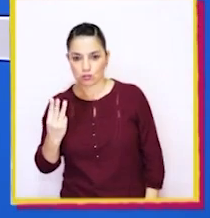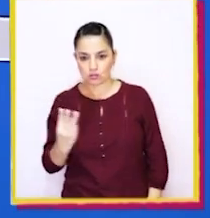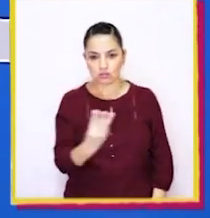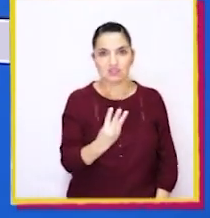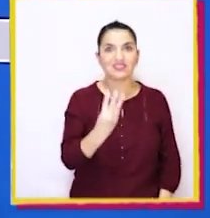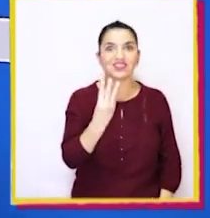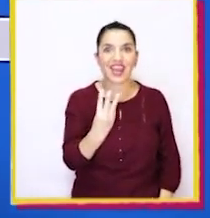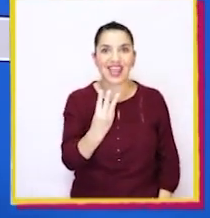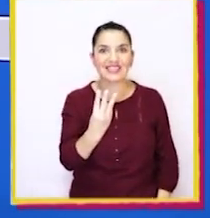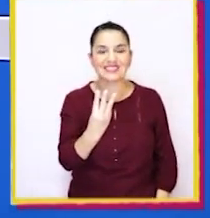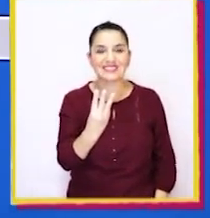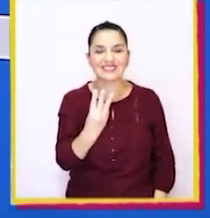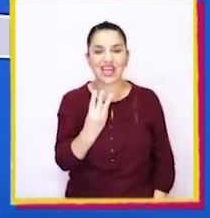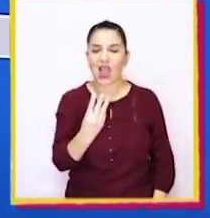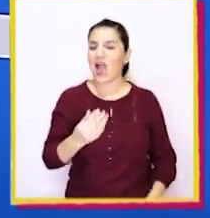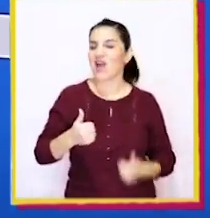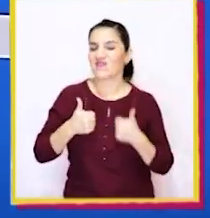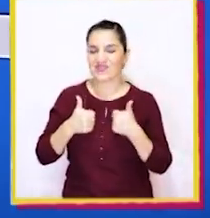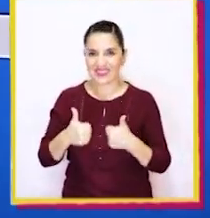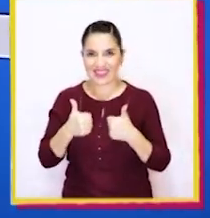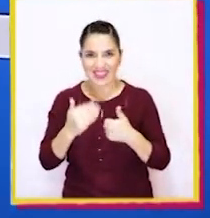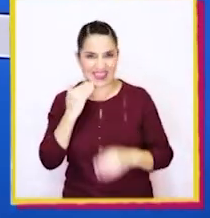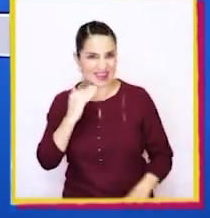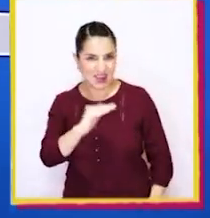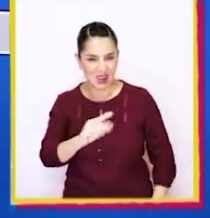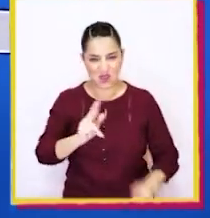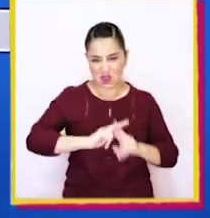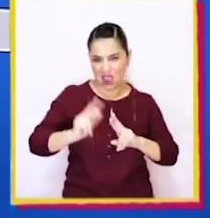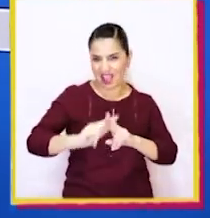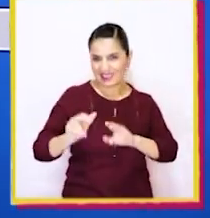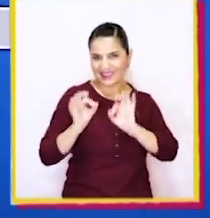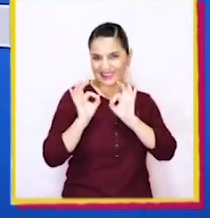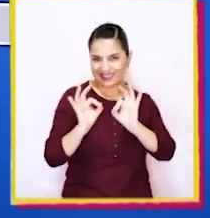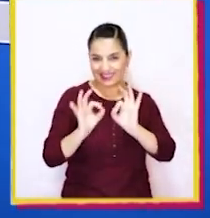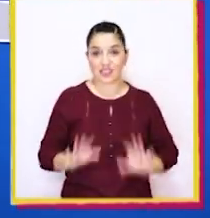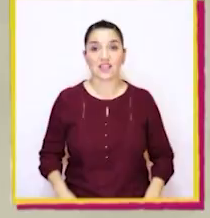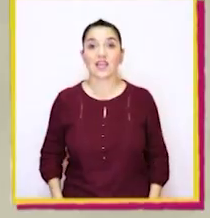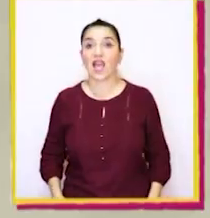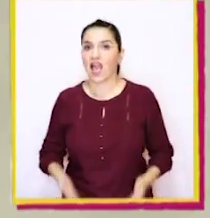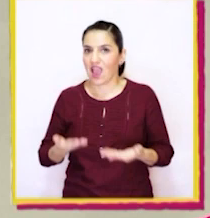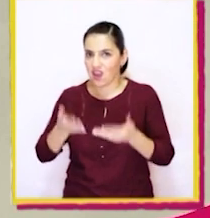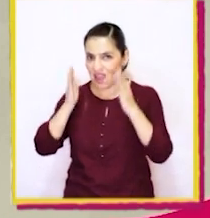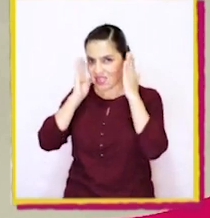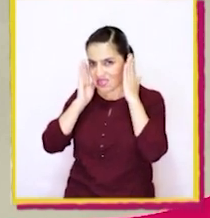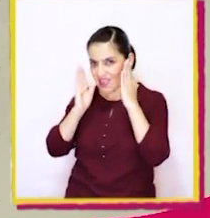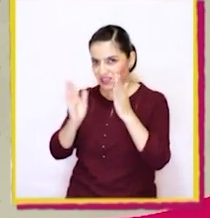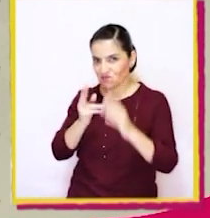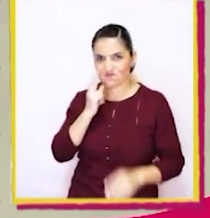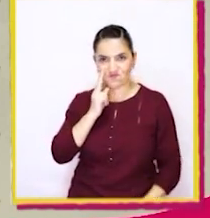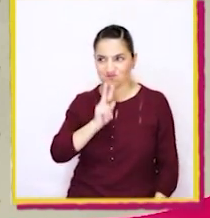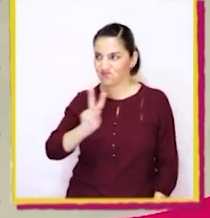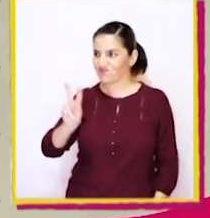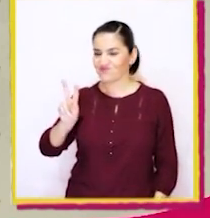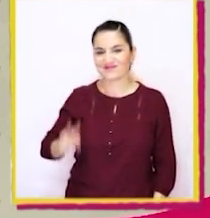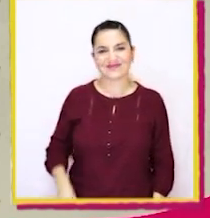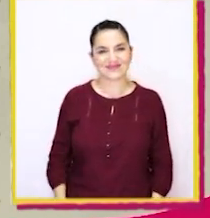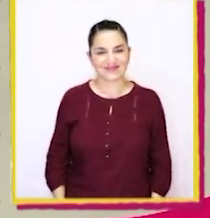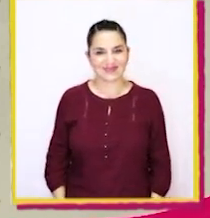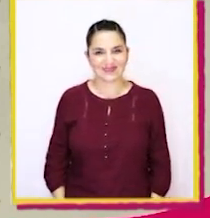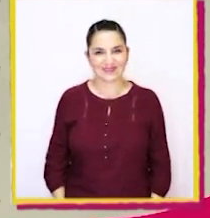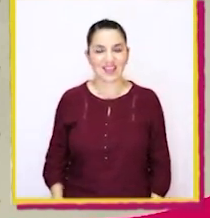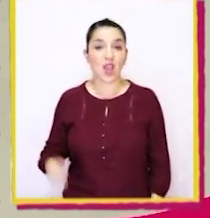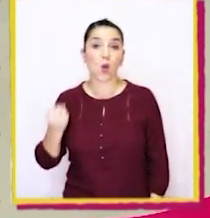tres lados! ¡Muy bien, niños! ¡Lo están haciendo excelente! Pongan mucha atención a su pantalla.